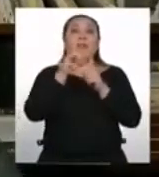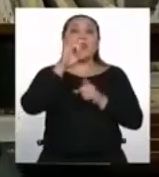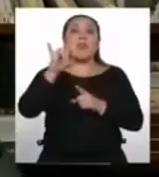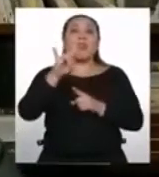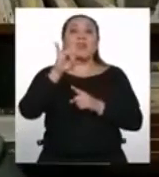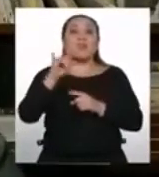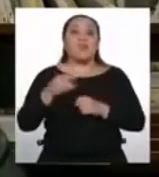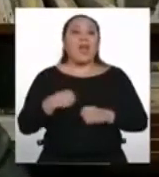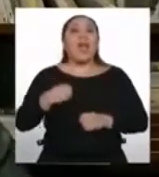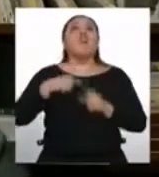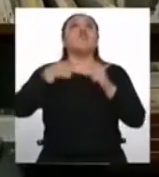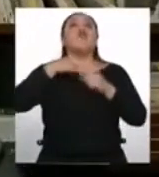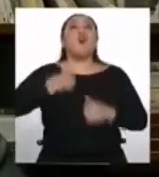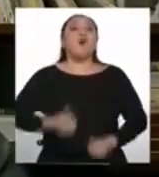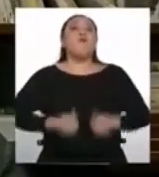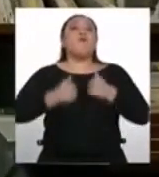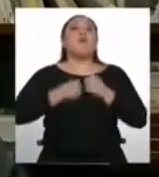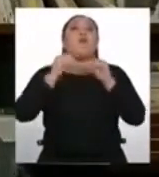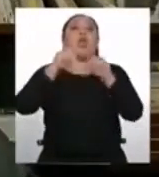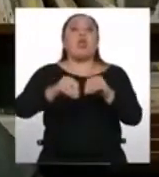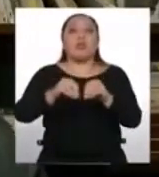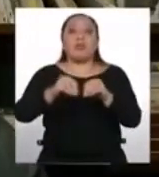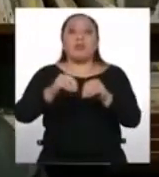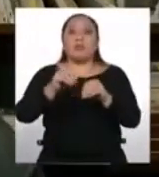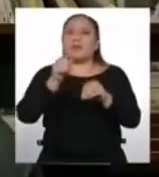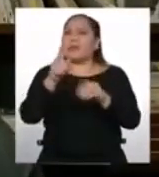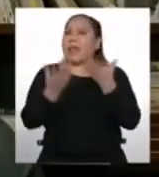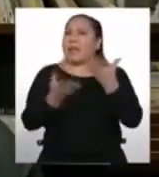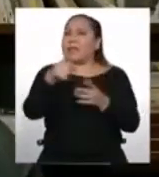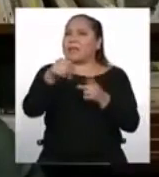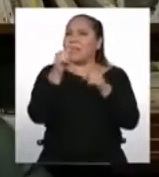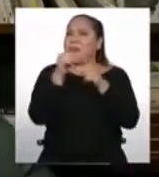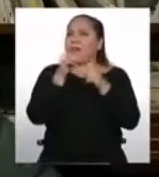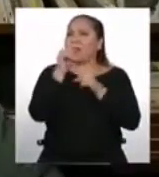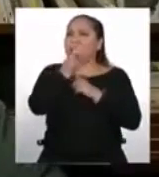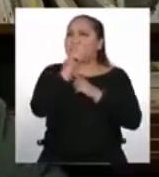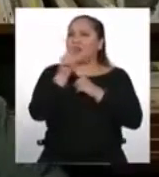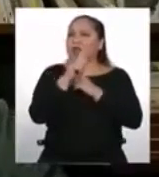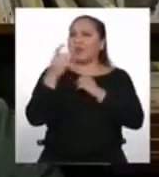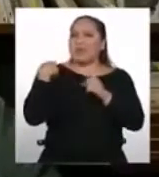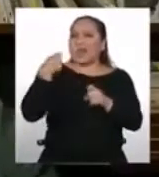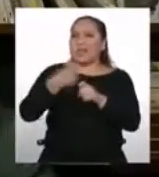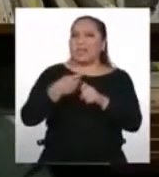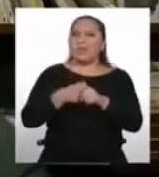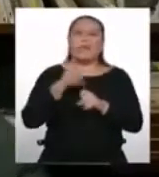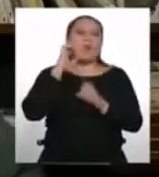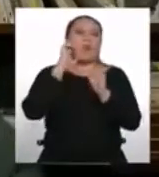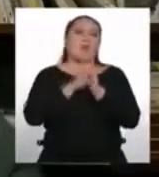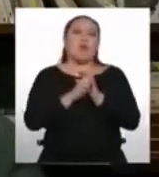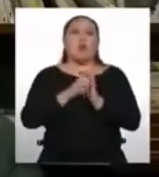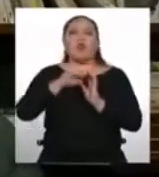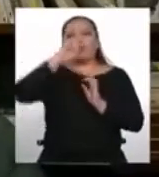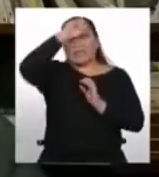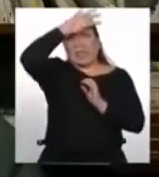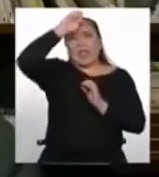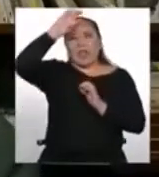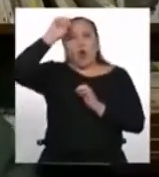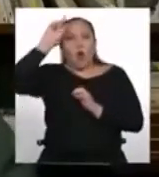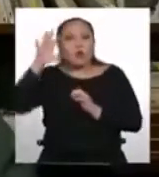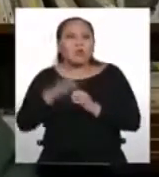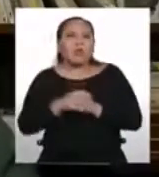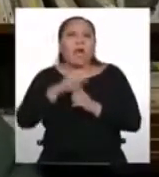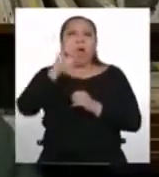vivimos es una palabra que está en castellano. O sea, no siempre es algo así como Santa Rosa, San José,